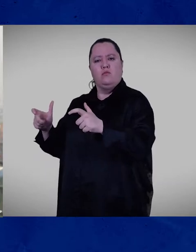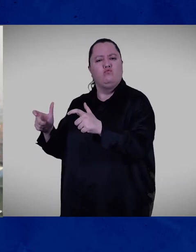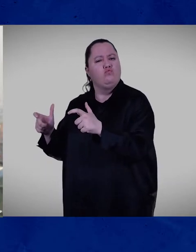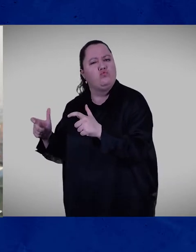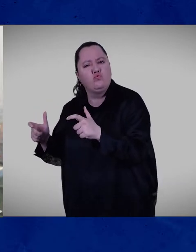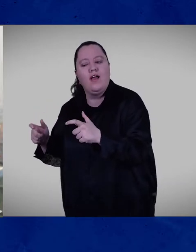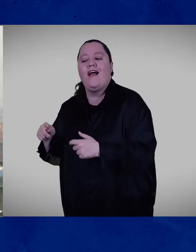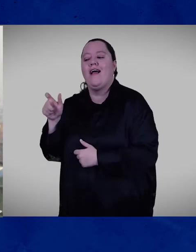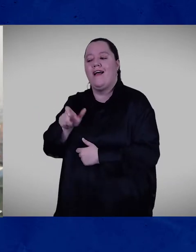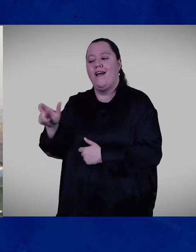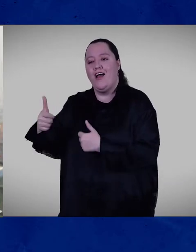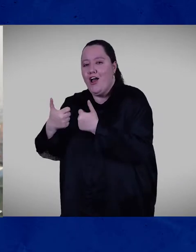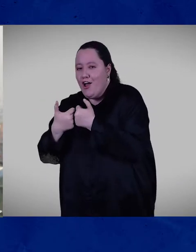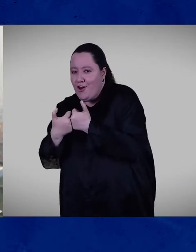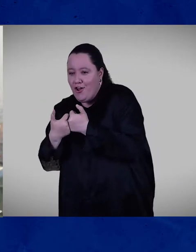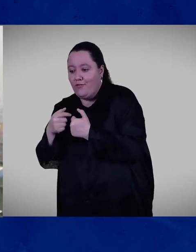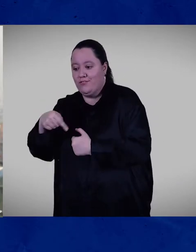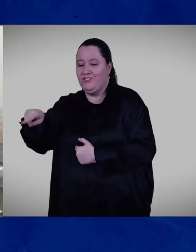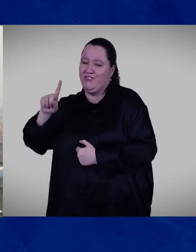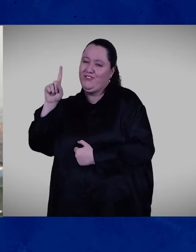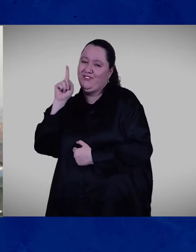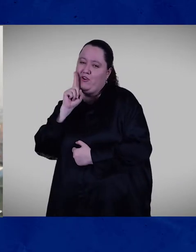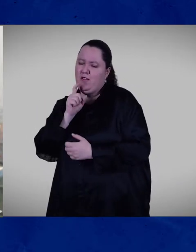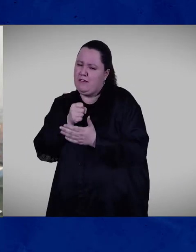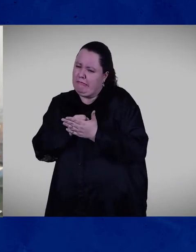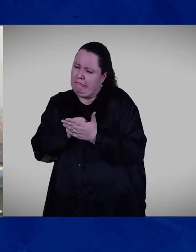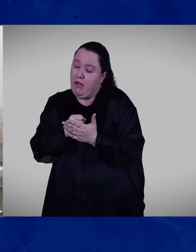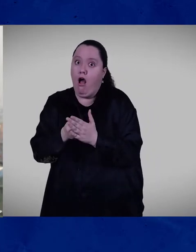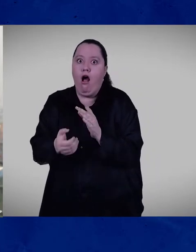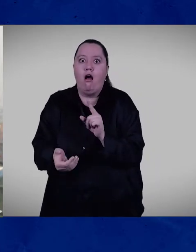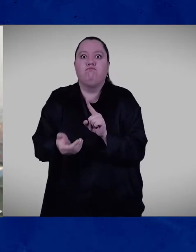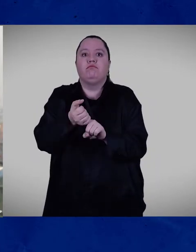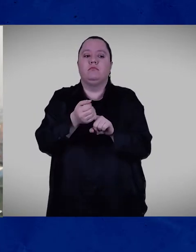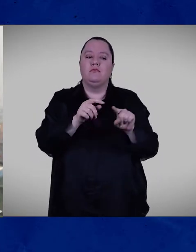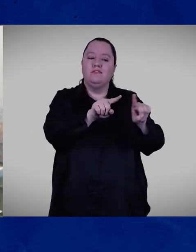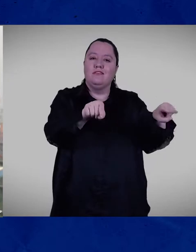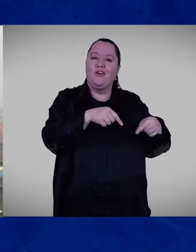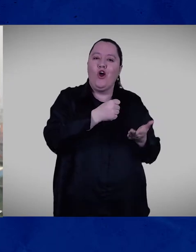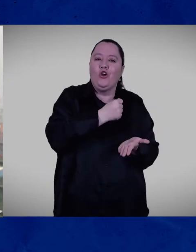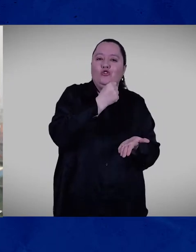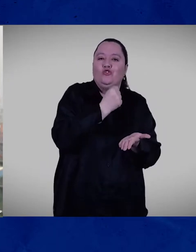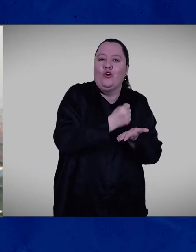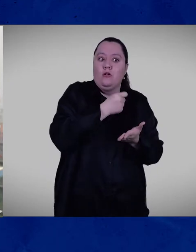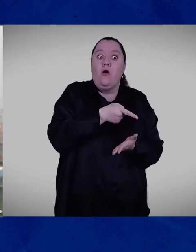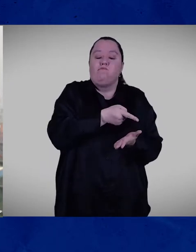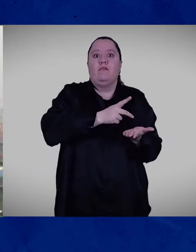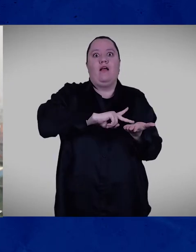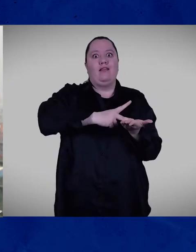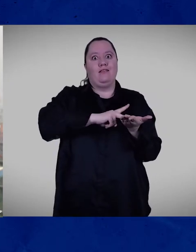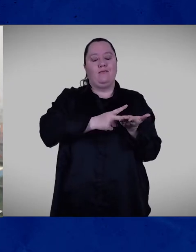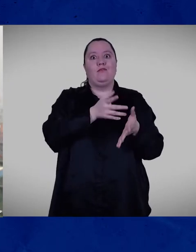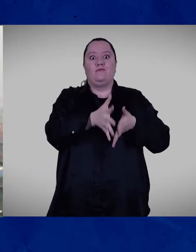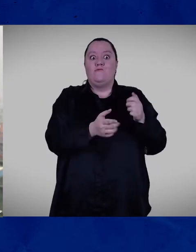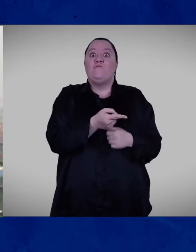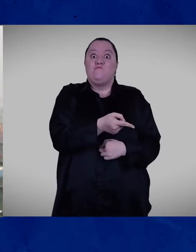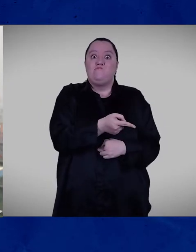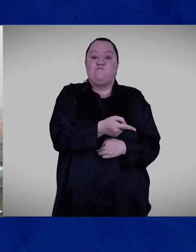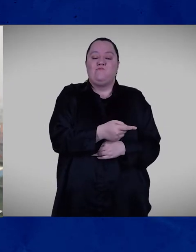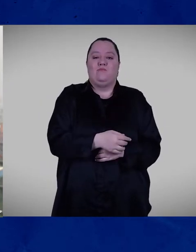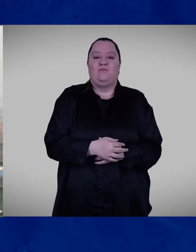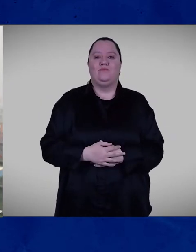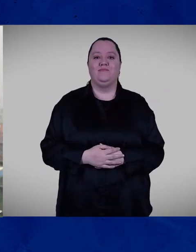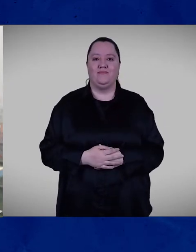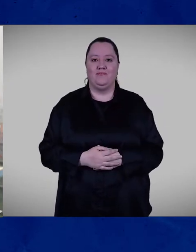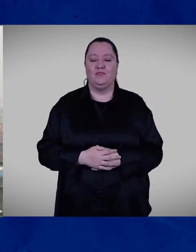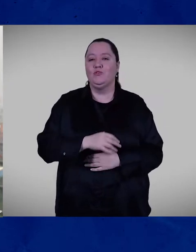sordas, porque la insistencia de un par de novios en esta condición logró el servicio de intérprete de señas en las